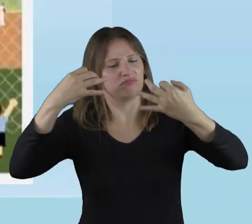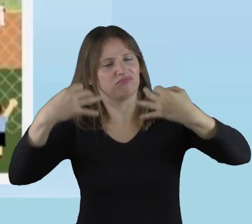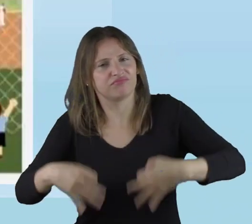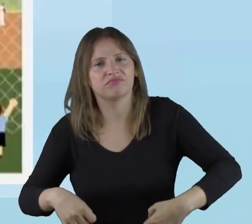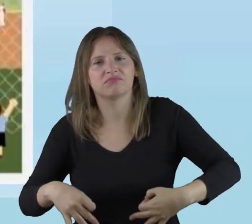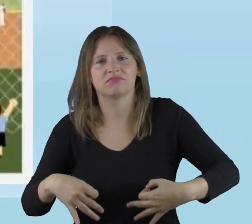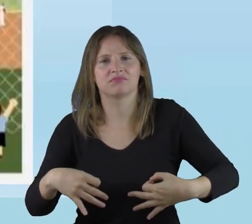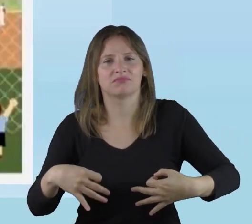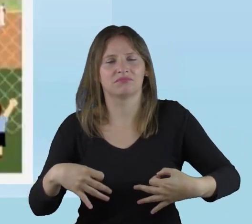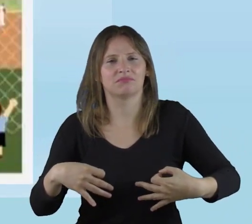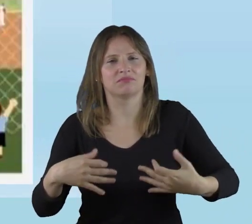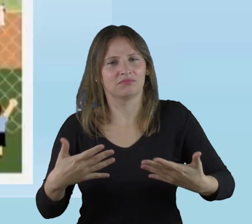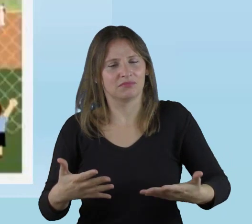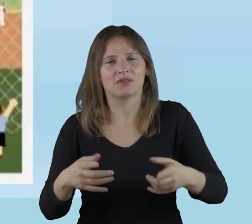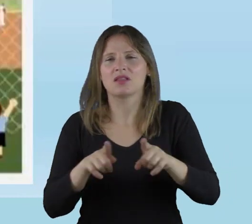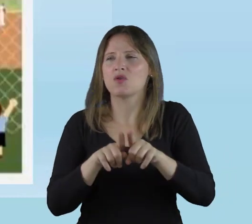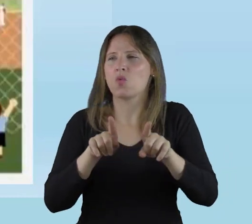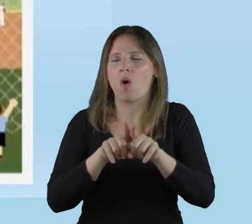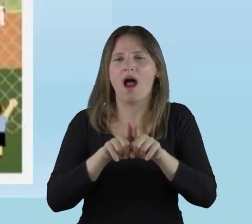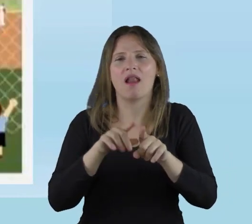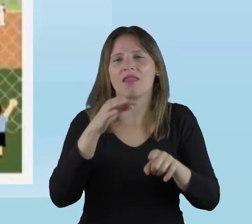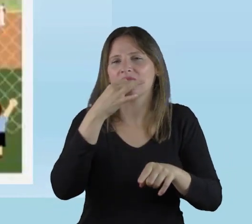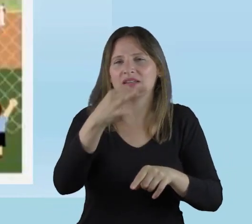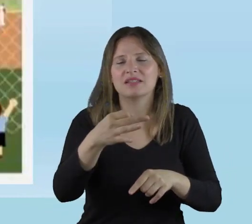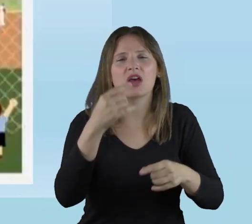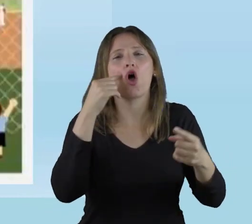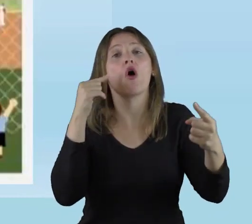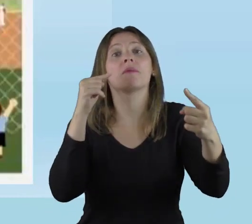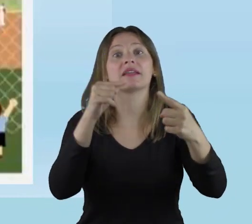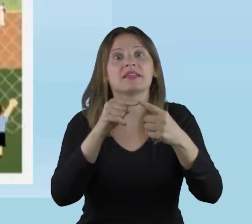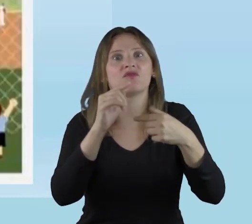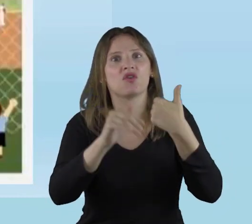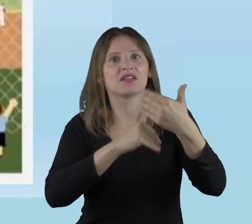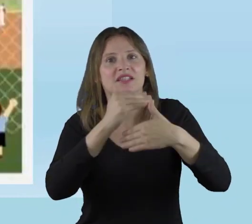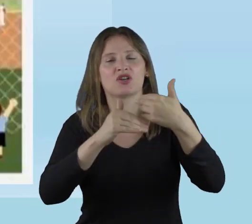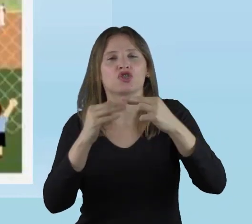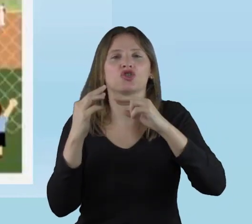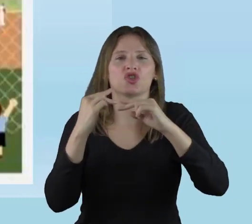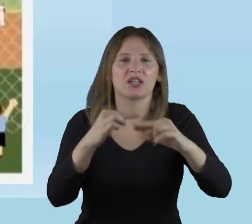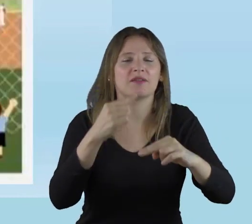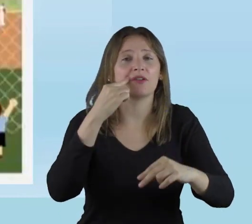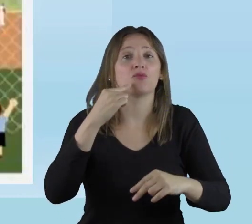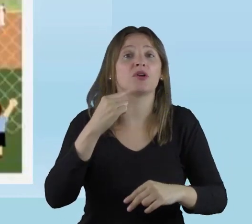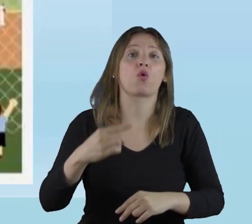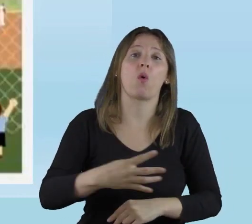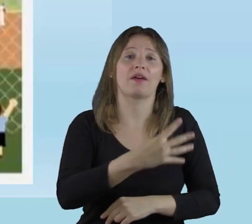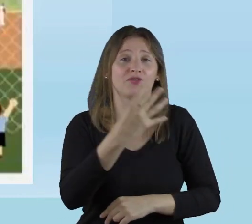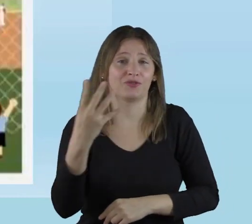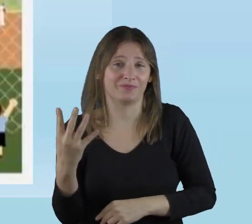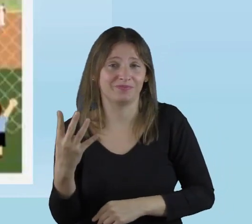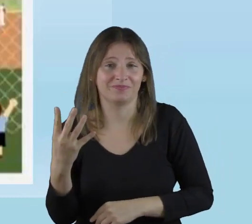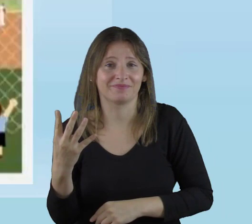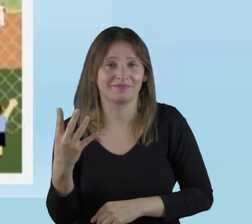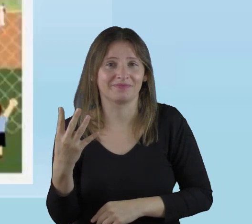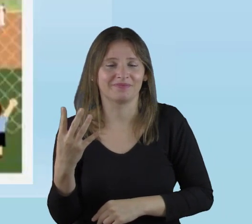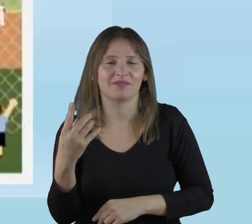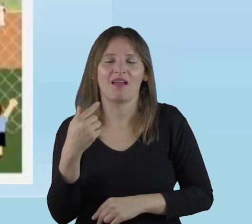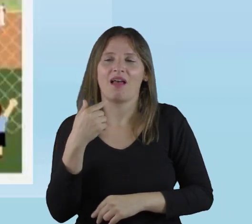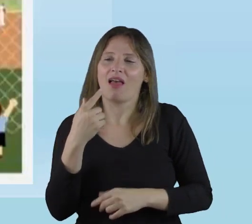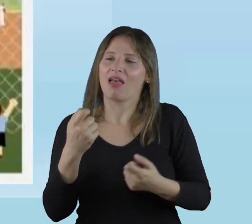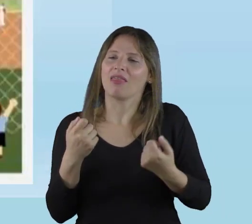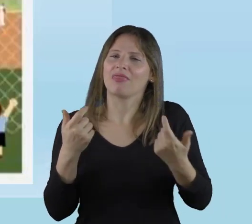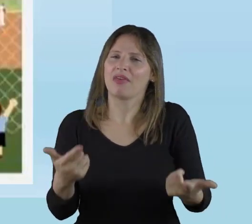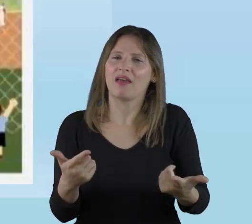con equidad con pertinencia como lo dice el objetivo de desarrollo sostenible número